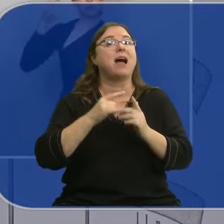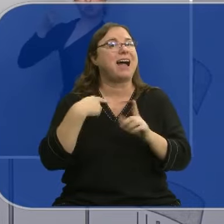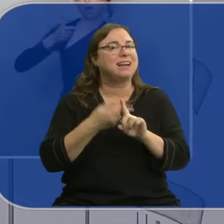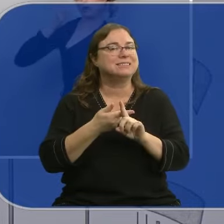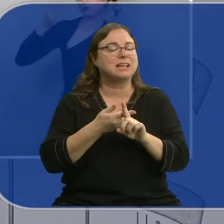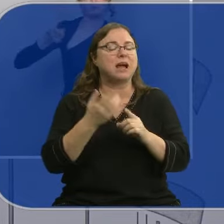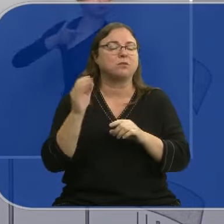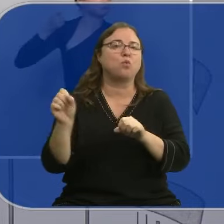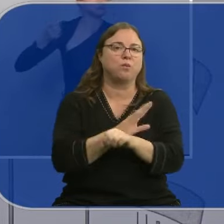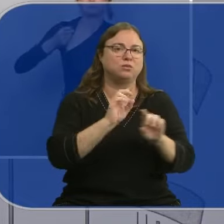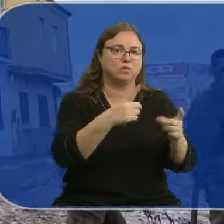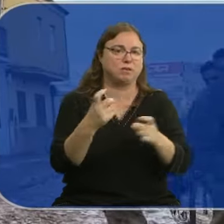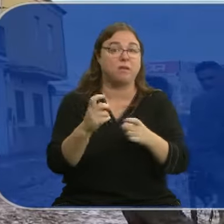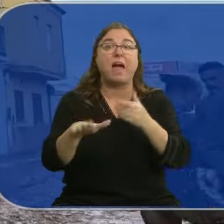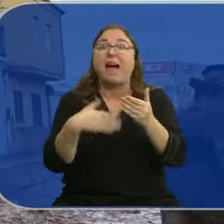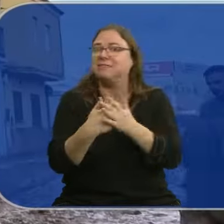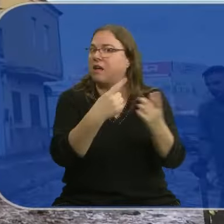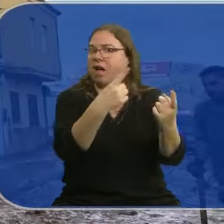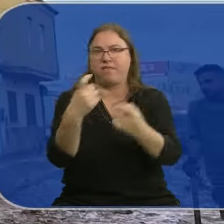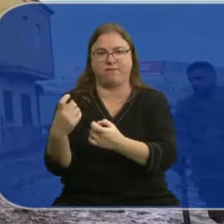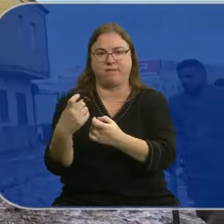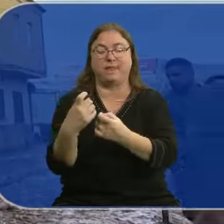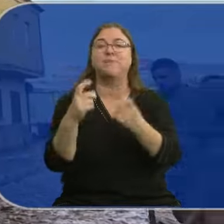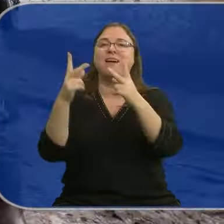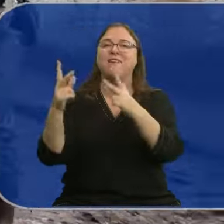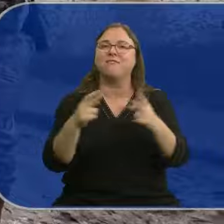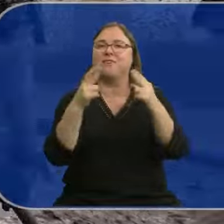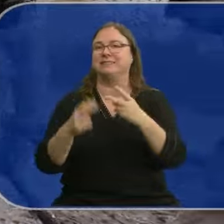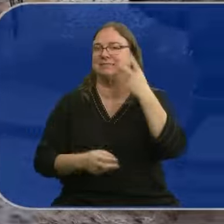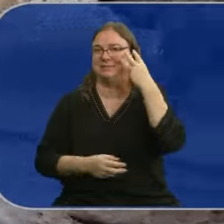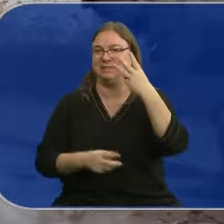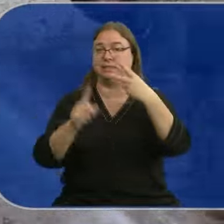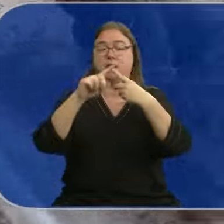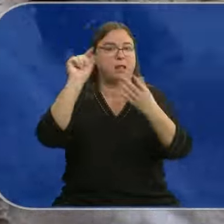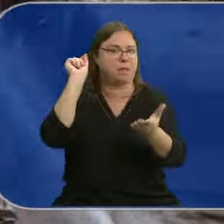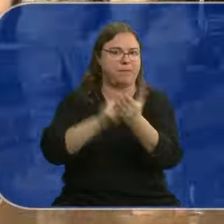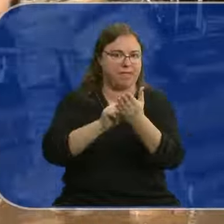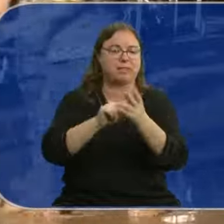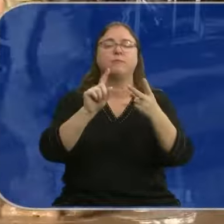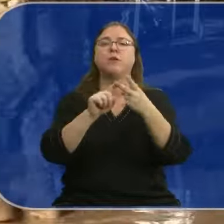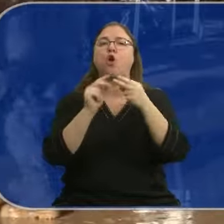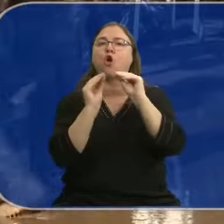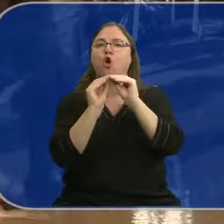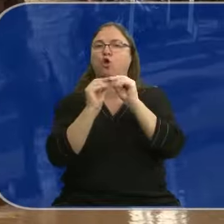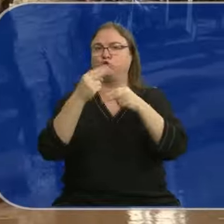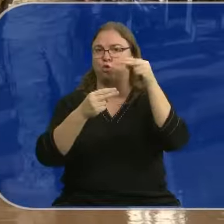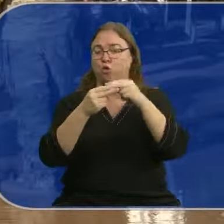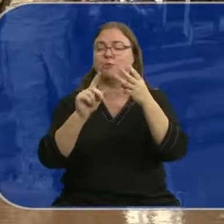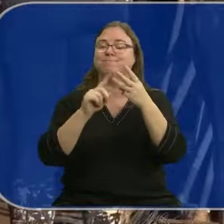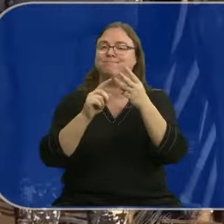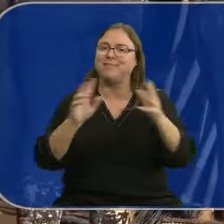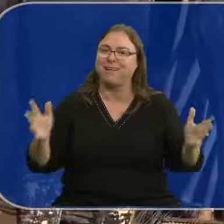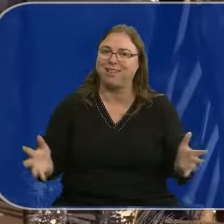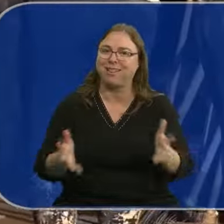el tiempo que sea necesario. Consta de tres fases. Una de respuesta inmediata, otra de reconstrucción y otra de relanzamiento y